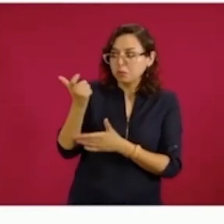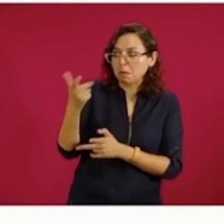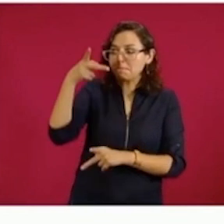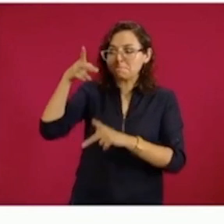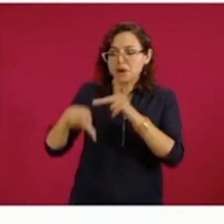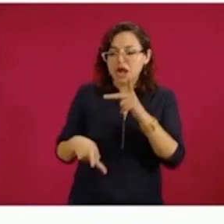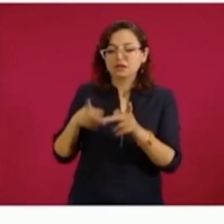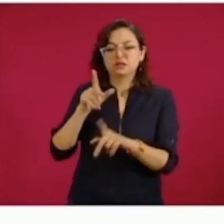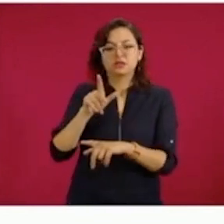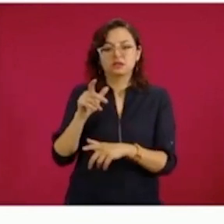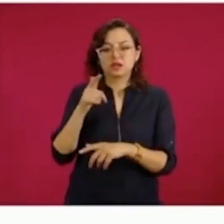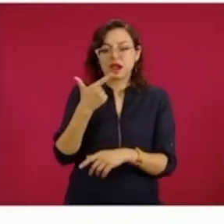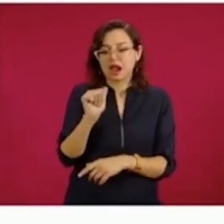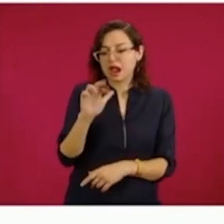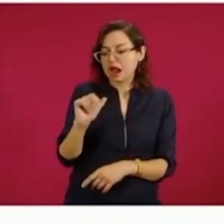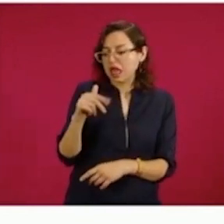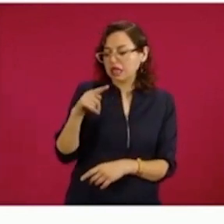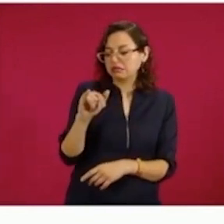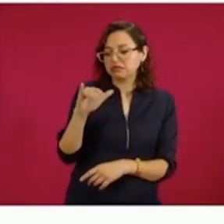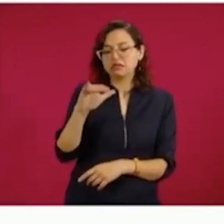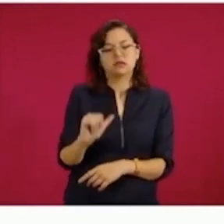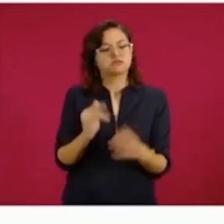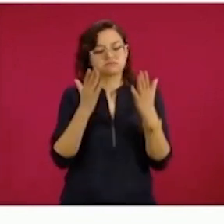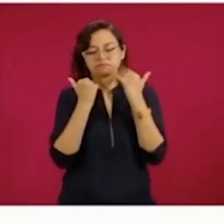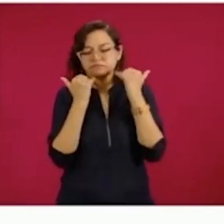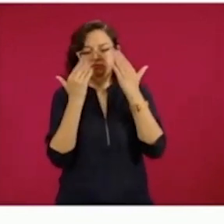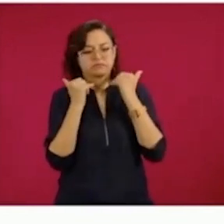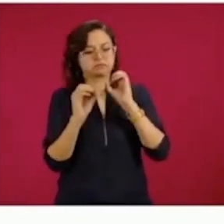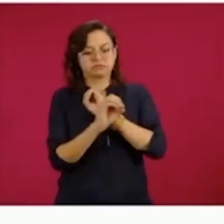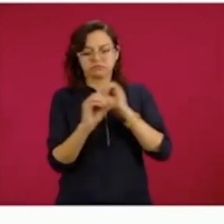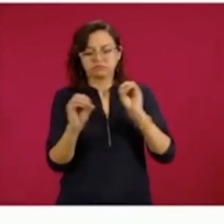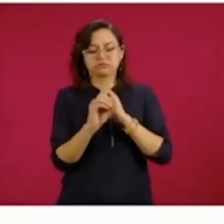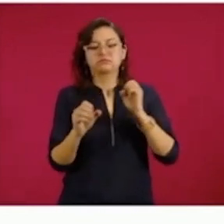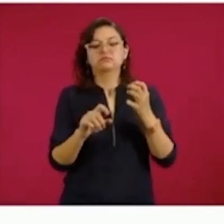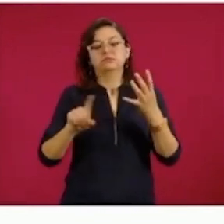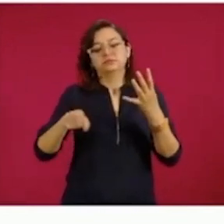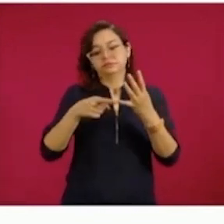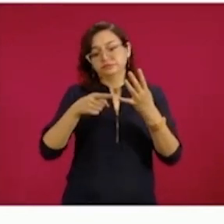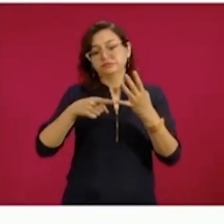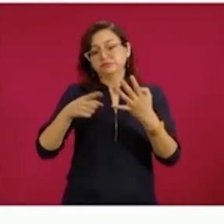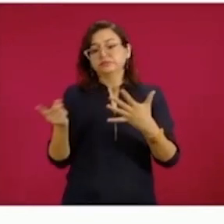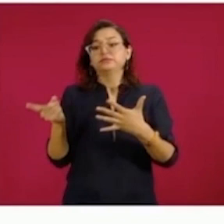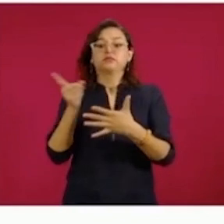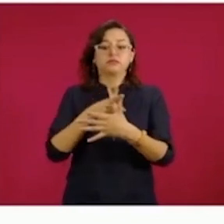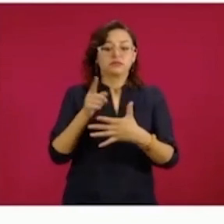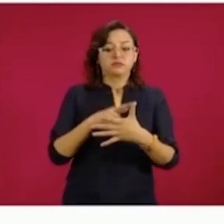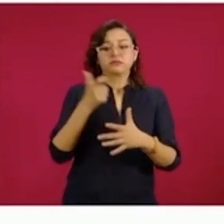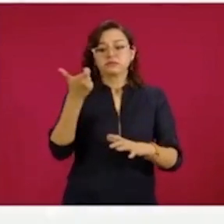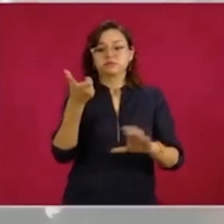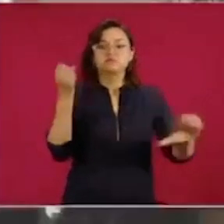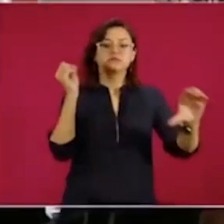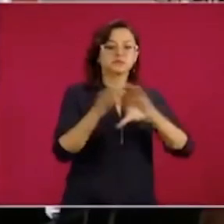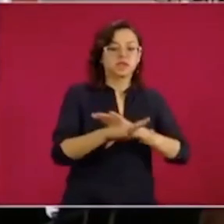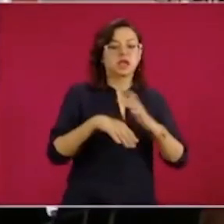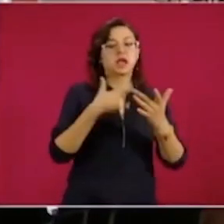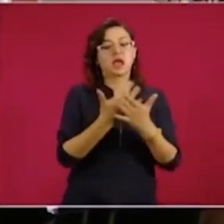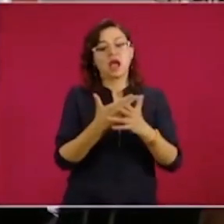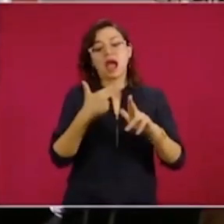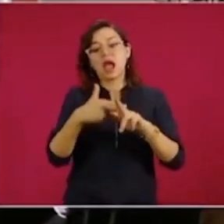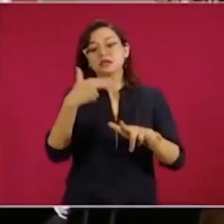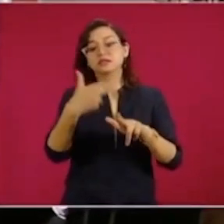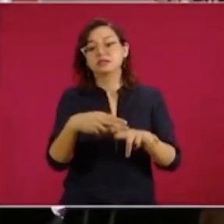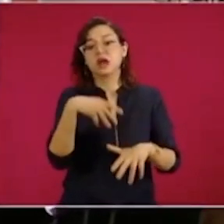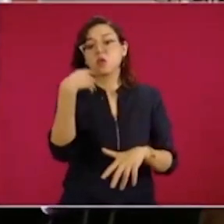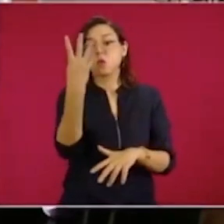se solicita ninguna garantía y a partir del cuarto mes, una vez que es depositado, es a partir del cuarto mes